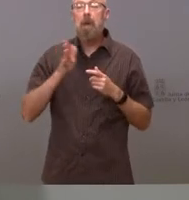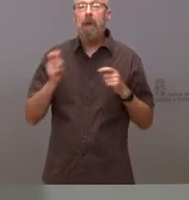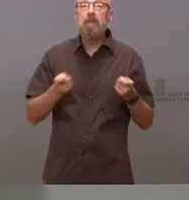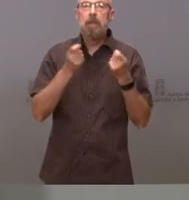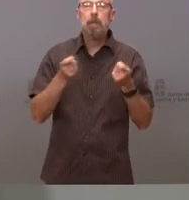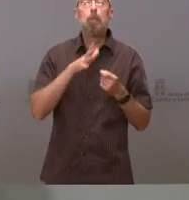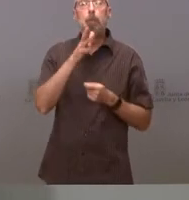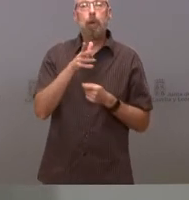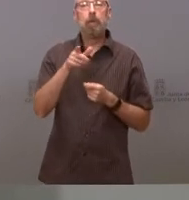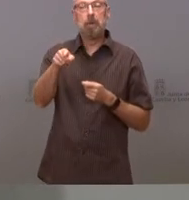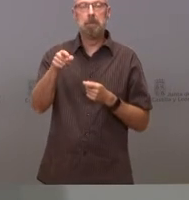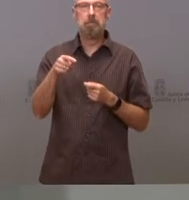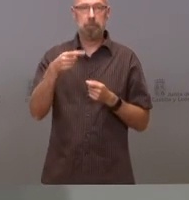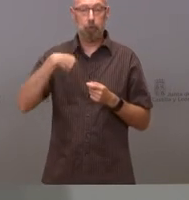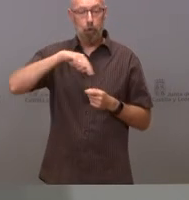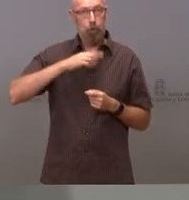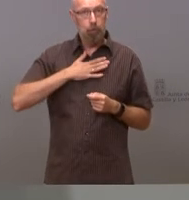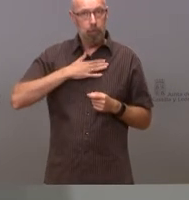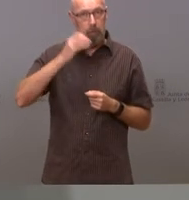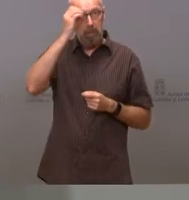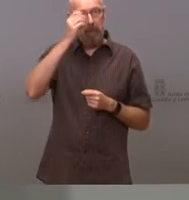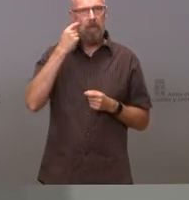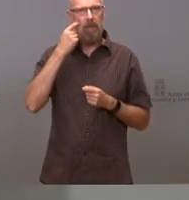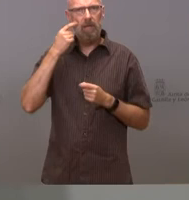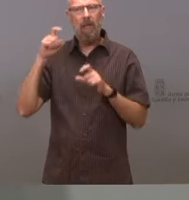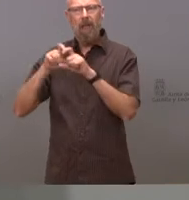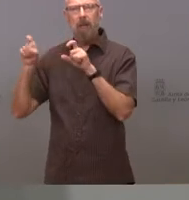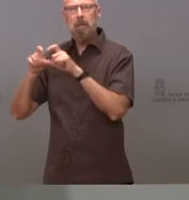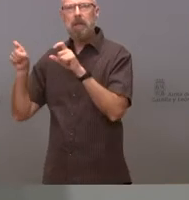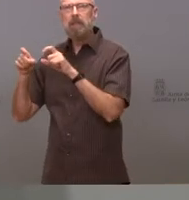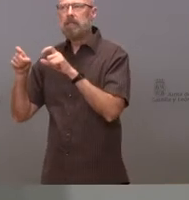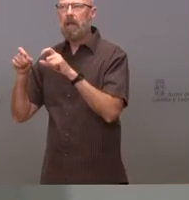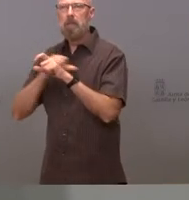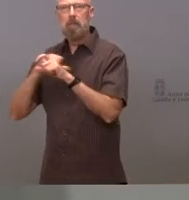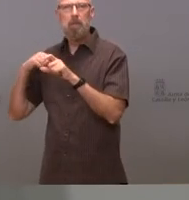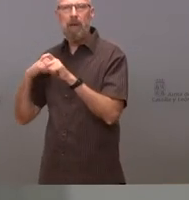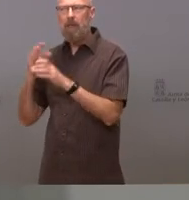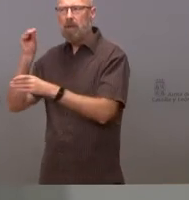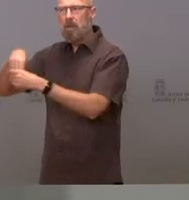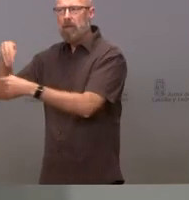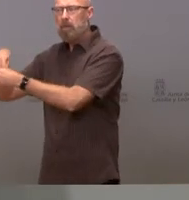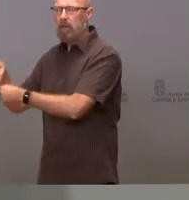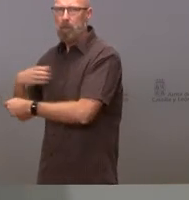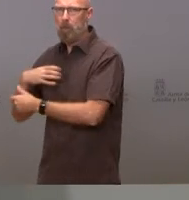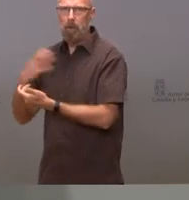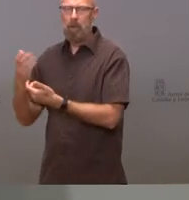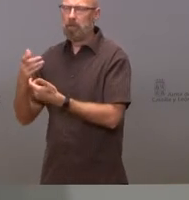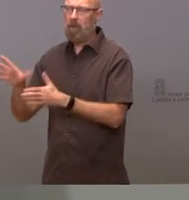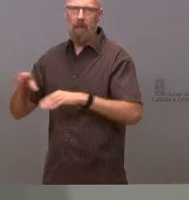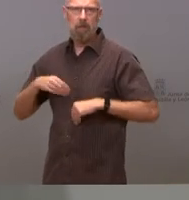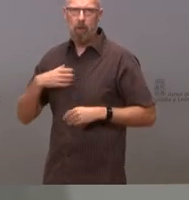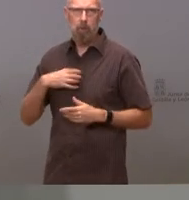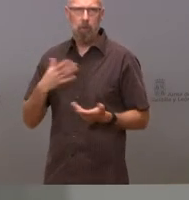entre en el mercado libre eso no es aceptable desde nuestro punto de vista no es aceptable